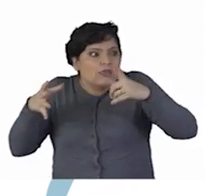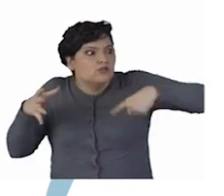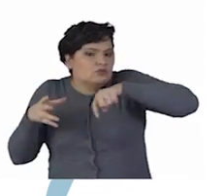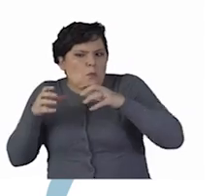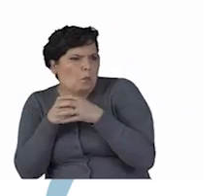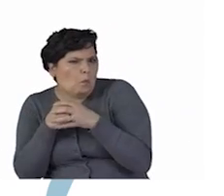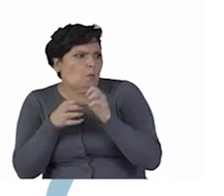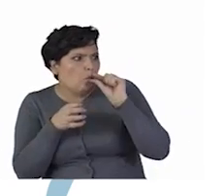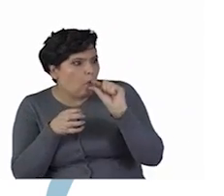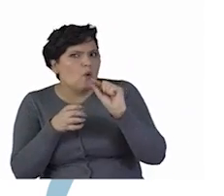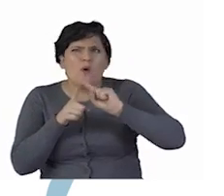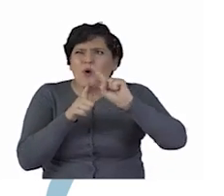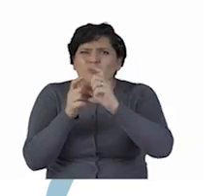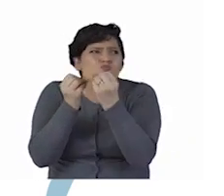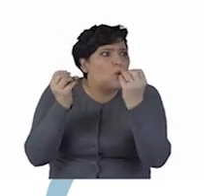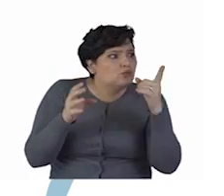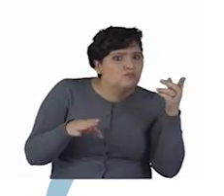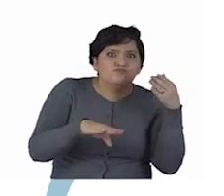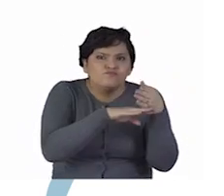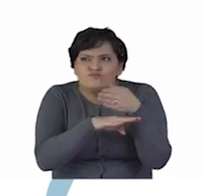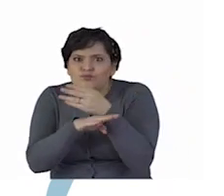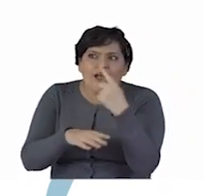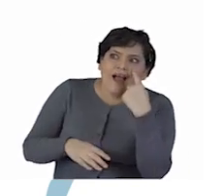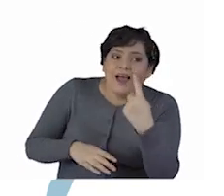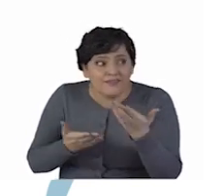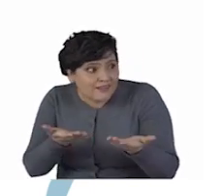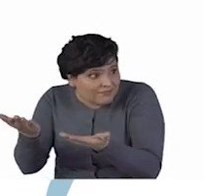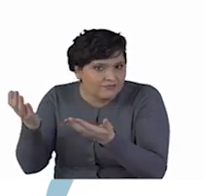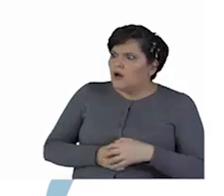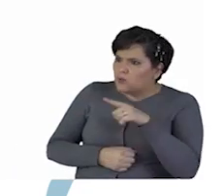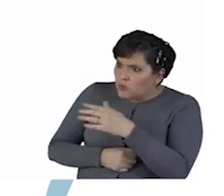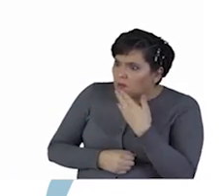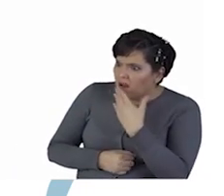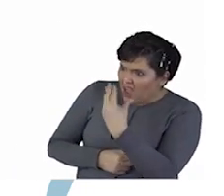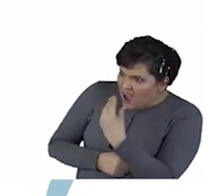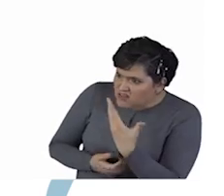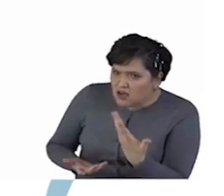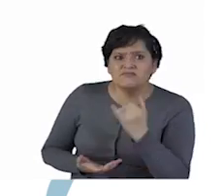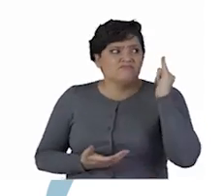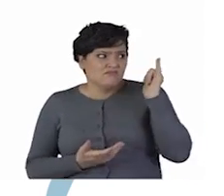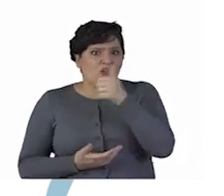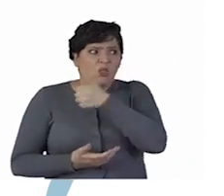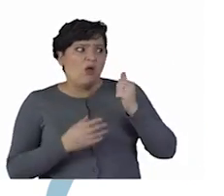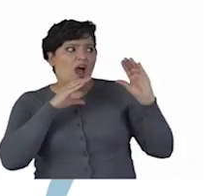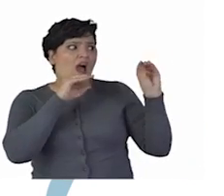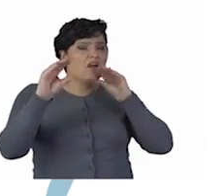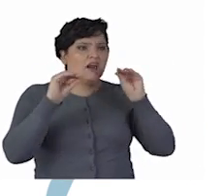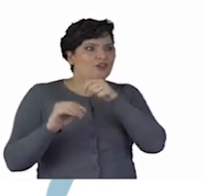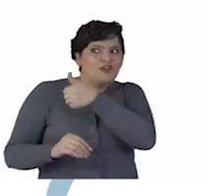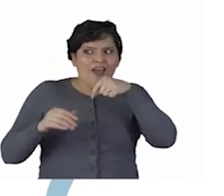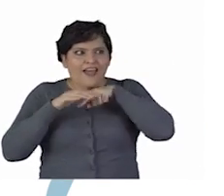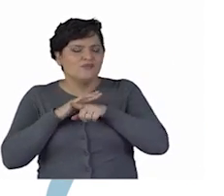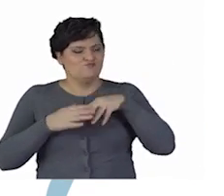solo somos una parte. Hay muchas áreas más que aún te quedan por conocer. ¿Tú también hablas? Todos hablamos, porque